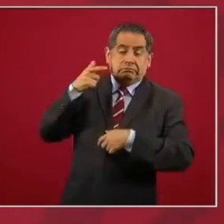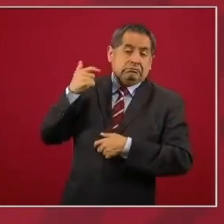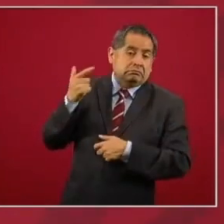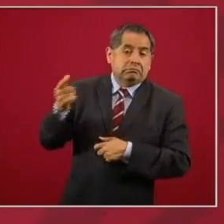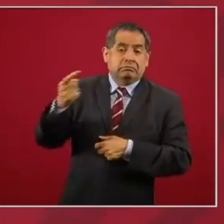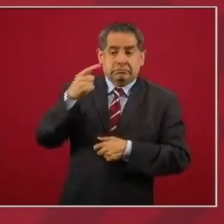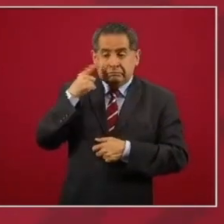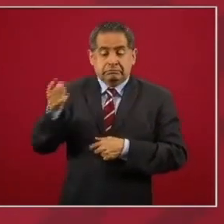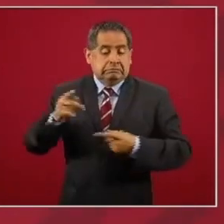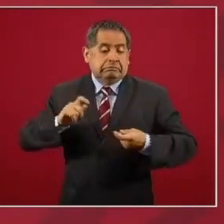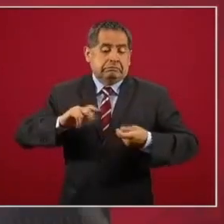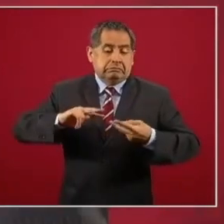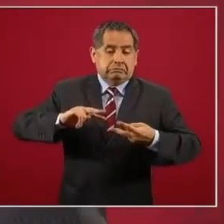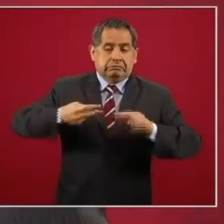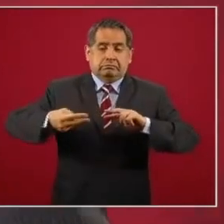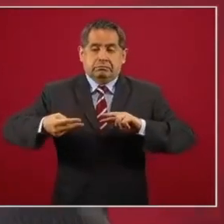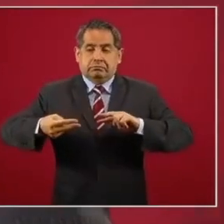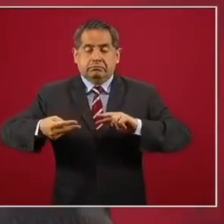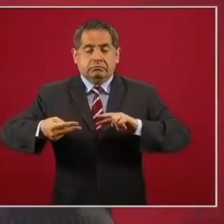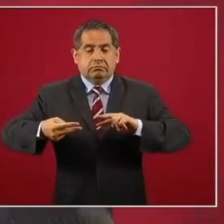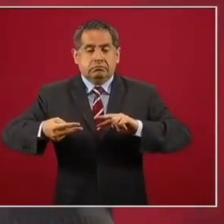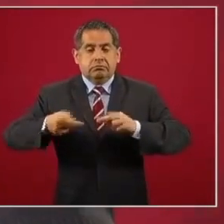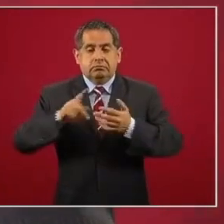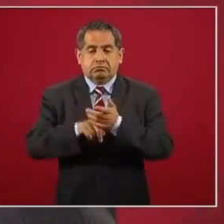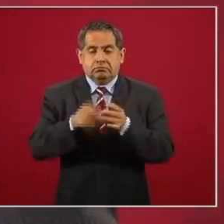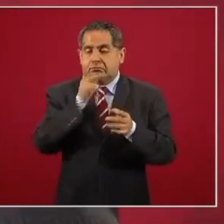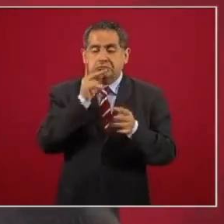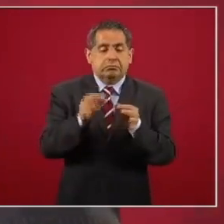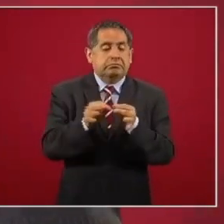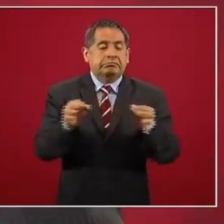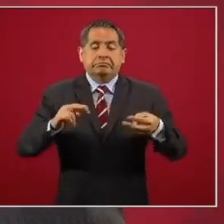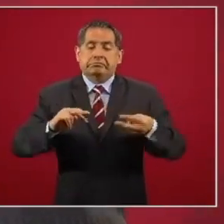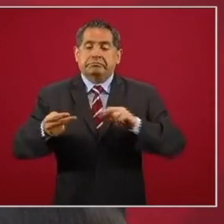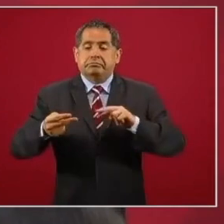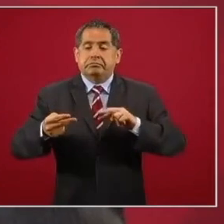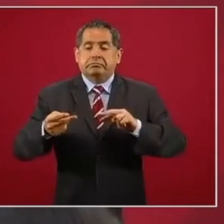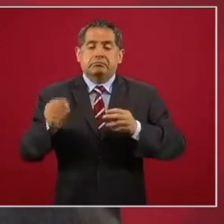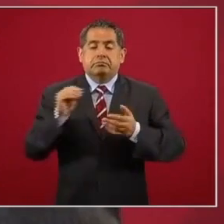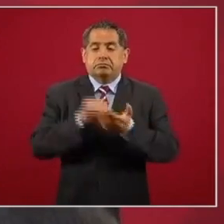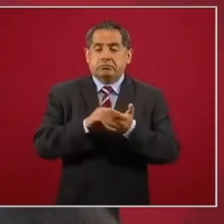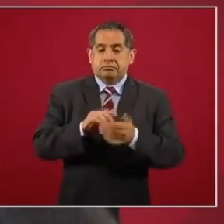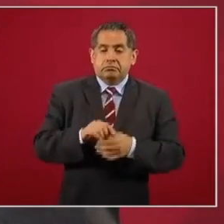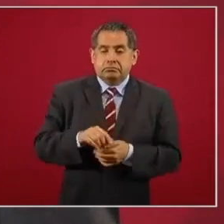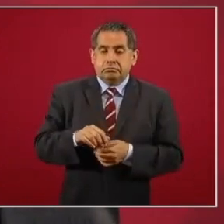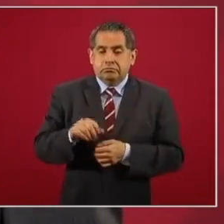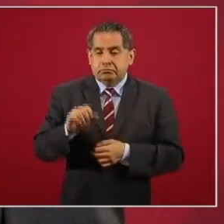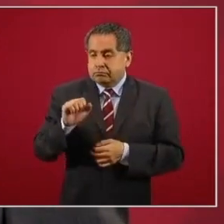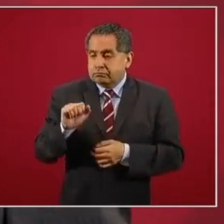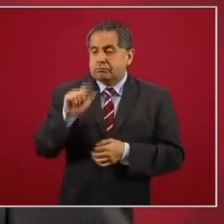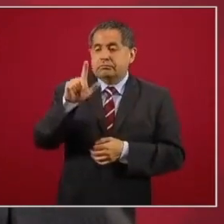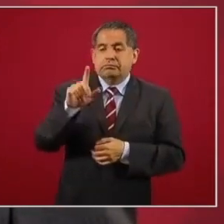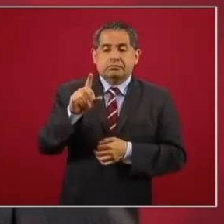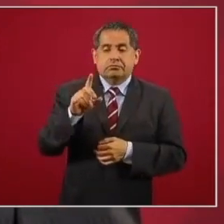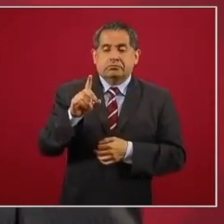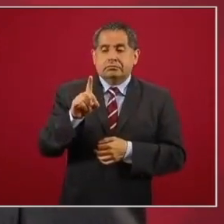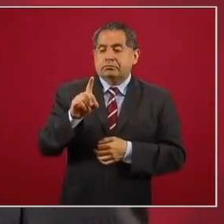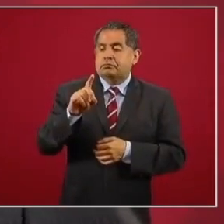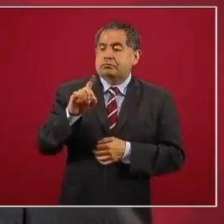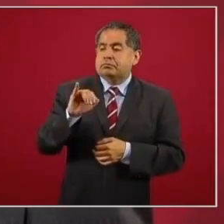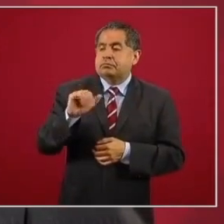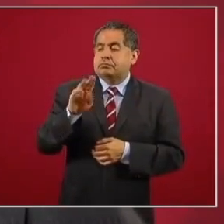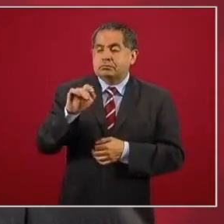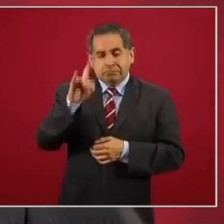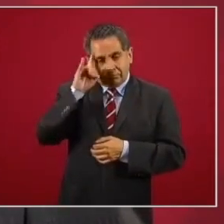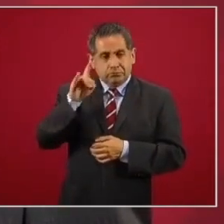cambiaron a la frase y le pusieron al diablo con las